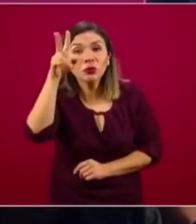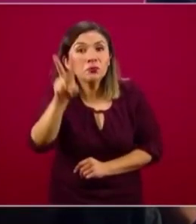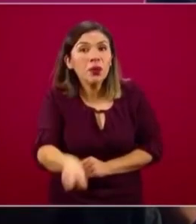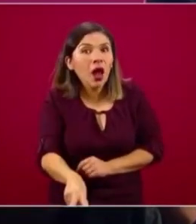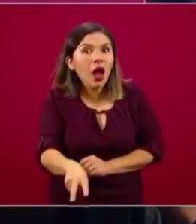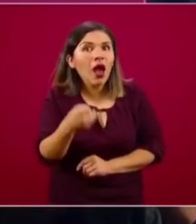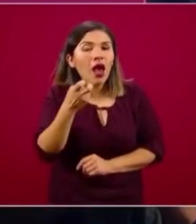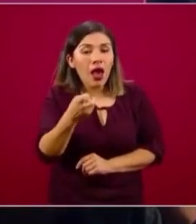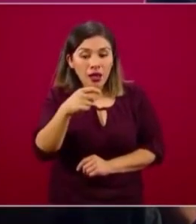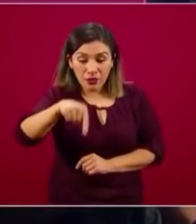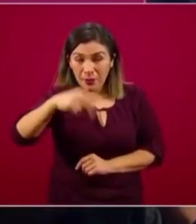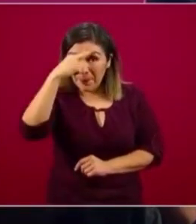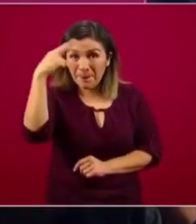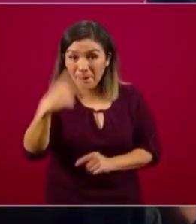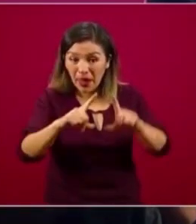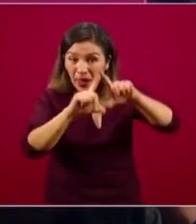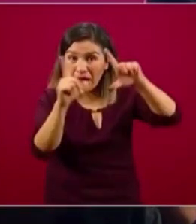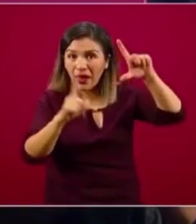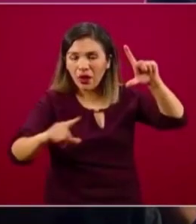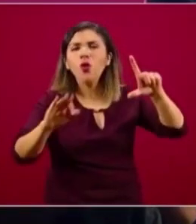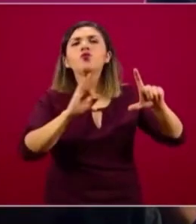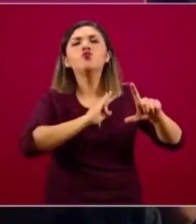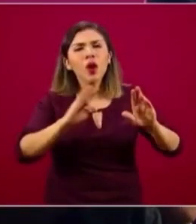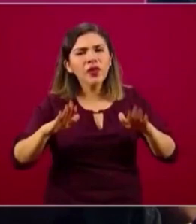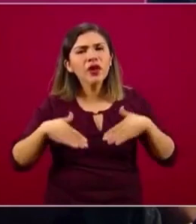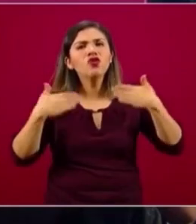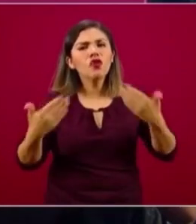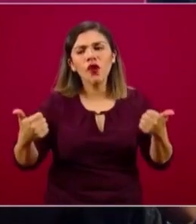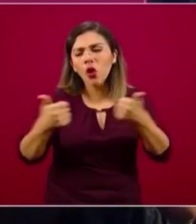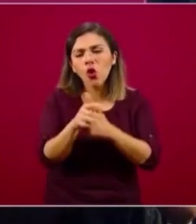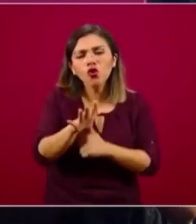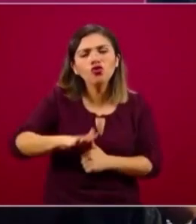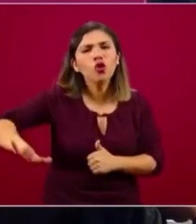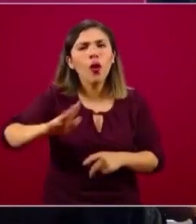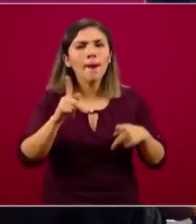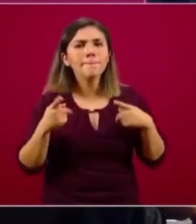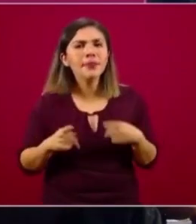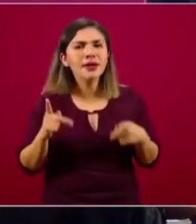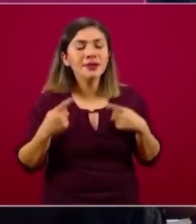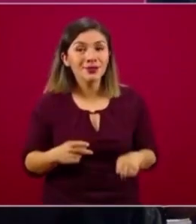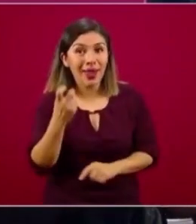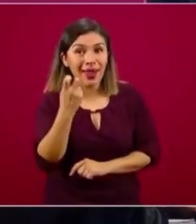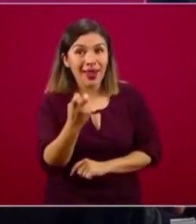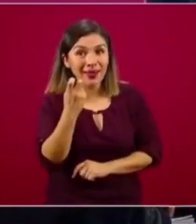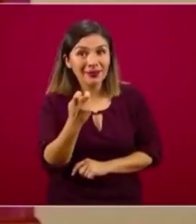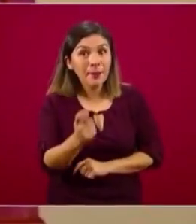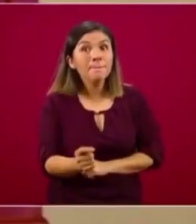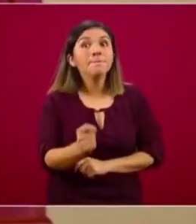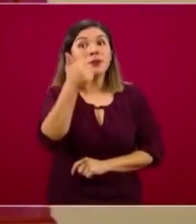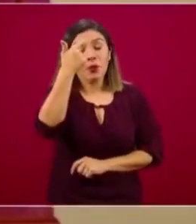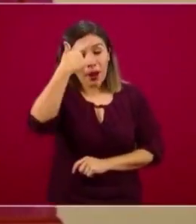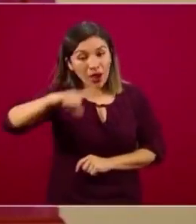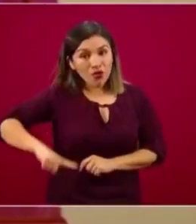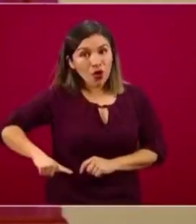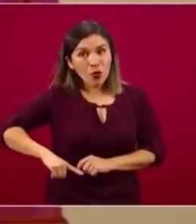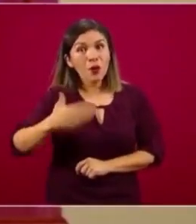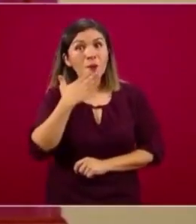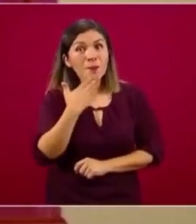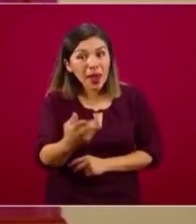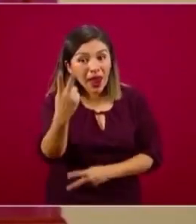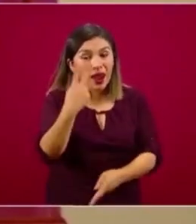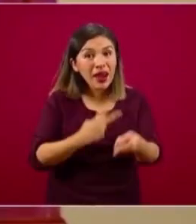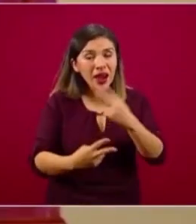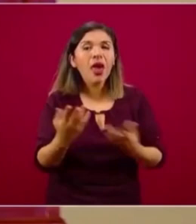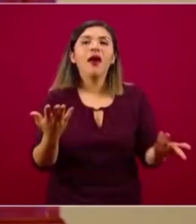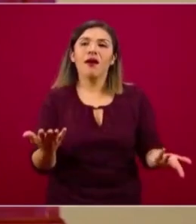ciudadanos. Y el primer paso para poder hacer gobierno de manera eficiente es que, por supuesto, entre autoridades y ciudadanos